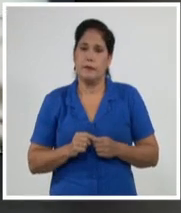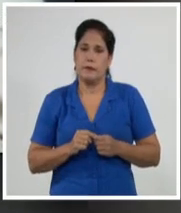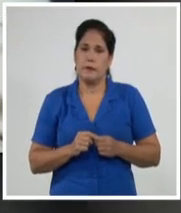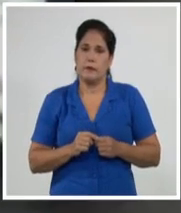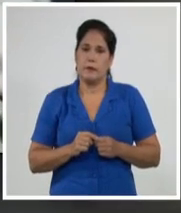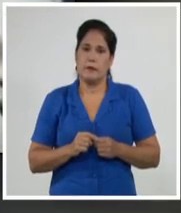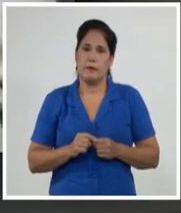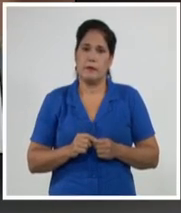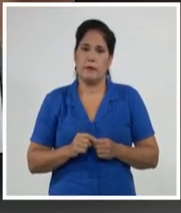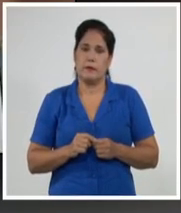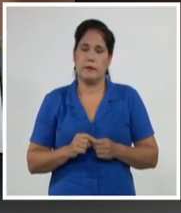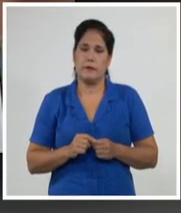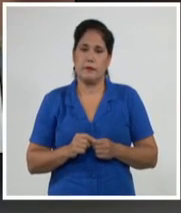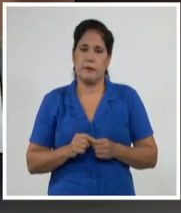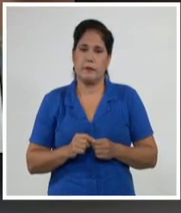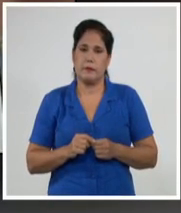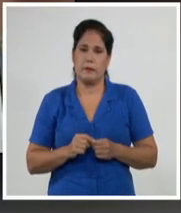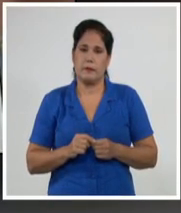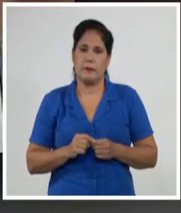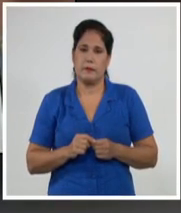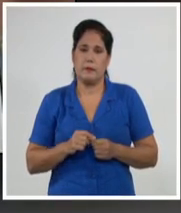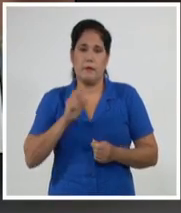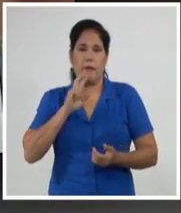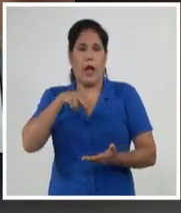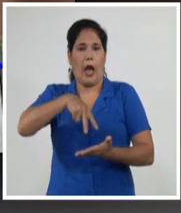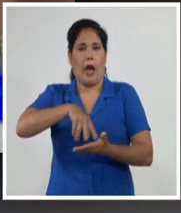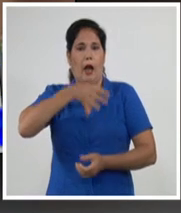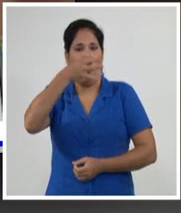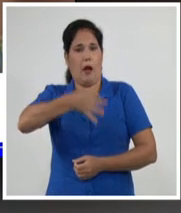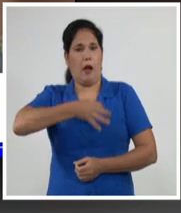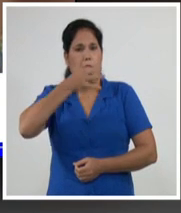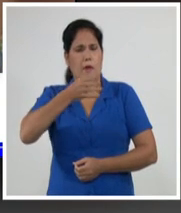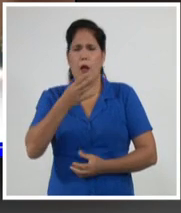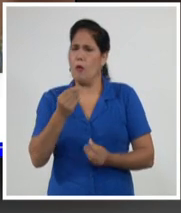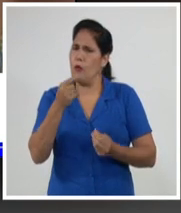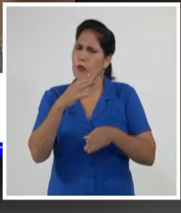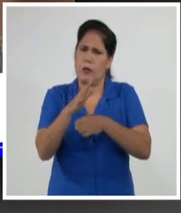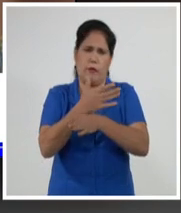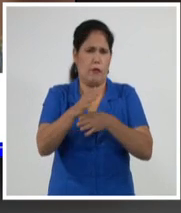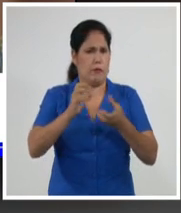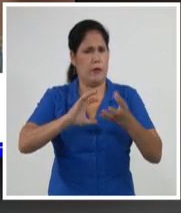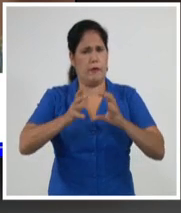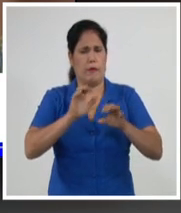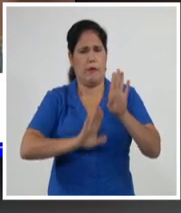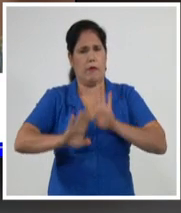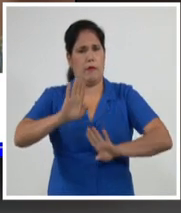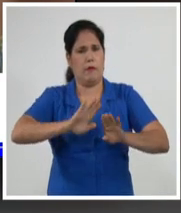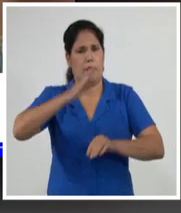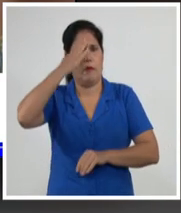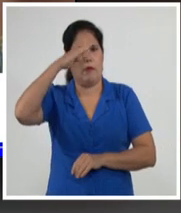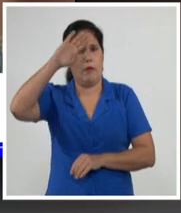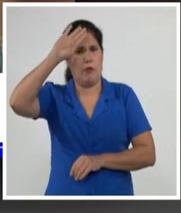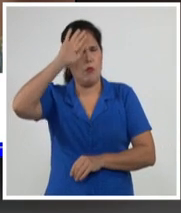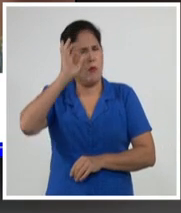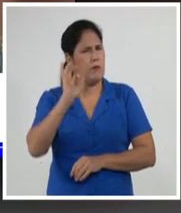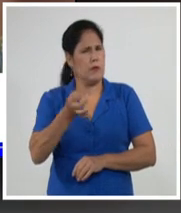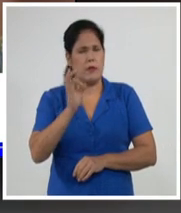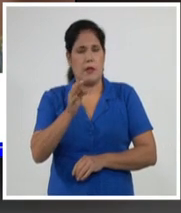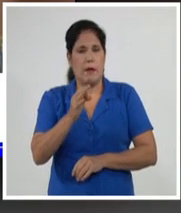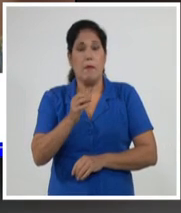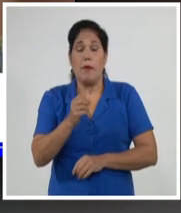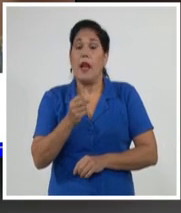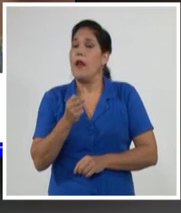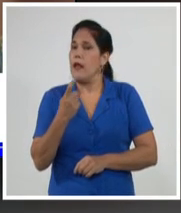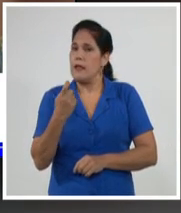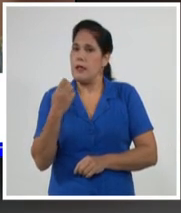el terrorismo. Hay y habrá muchas maneras de defender a Cuba y Cuba necesitará siempre de hijos leales